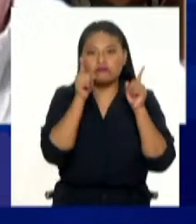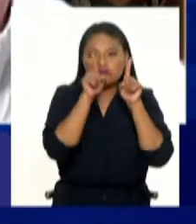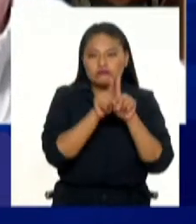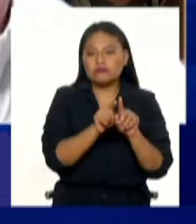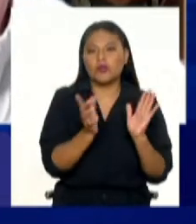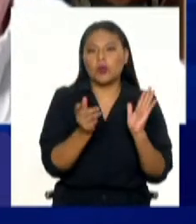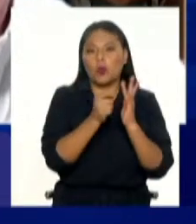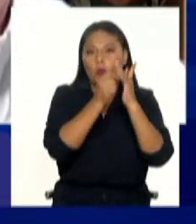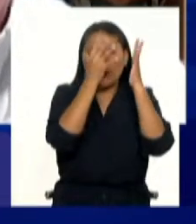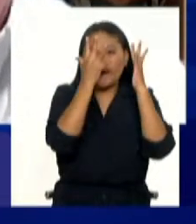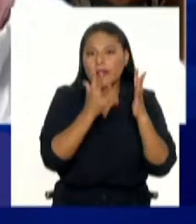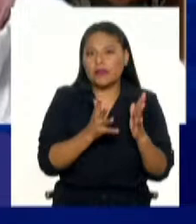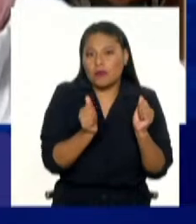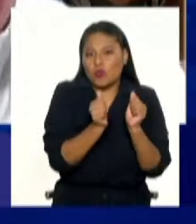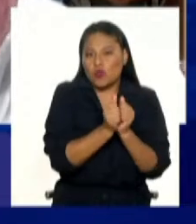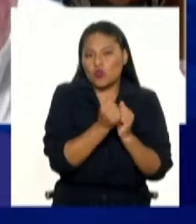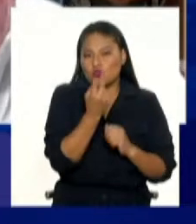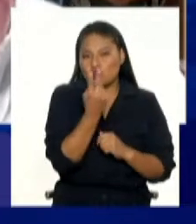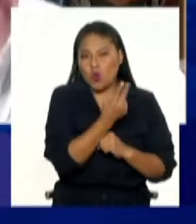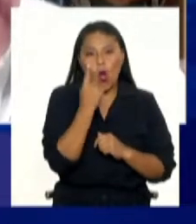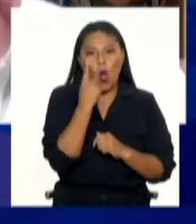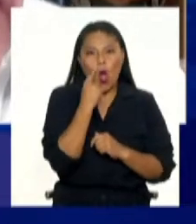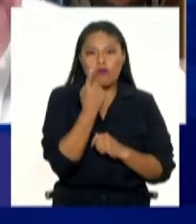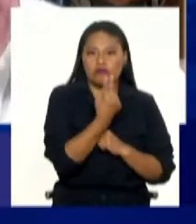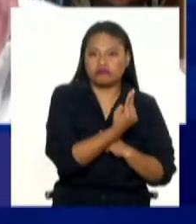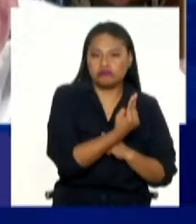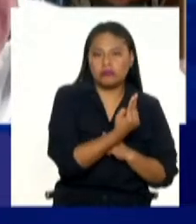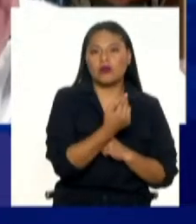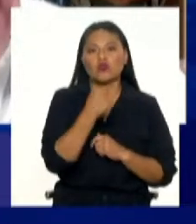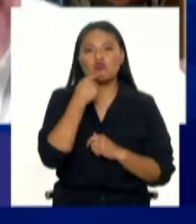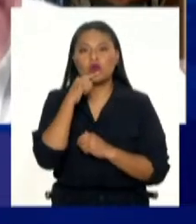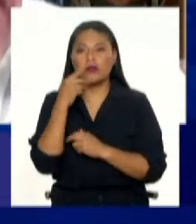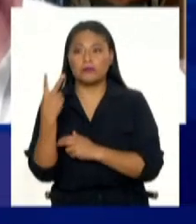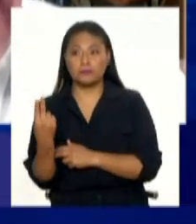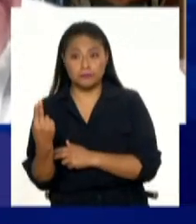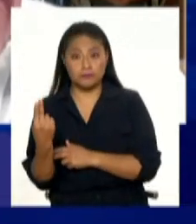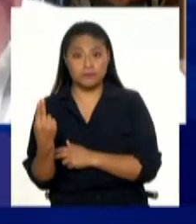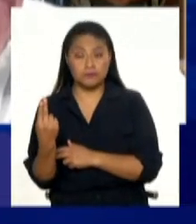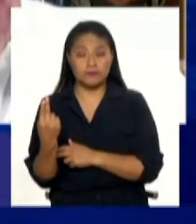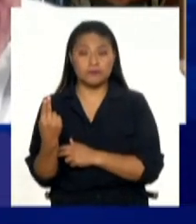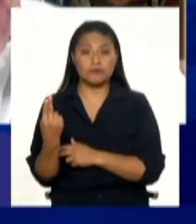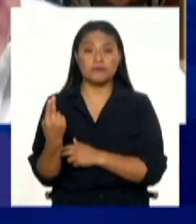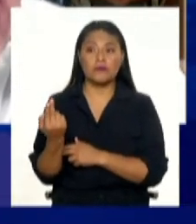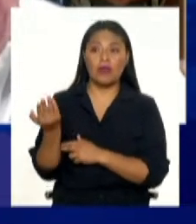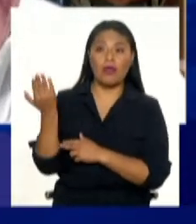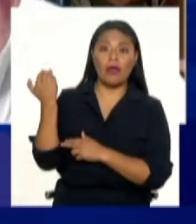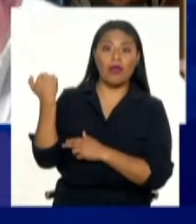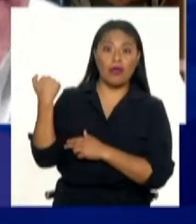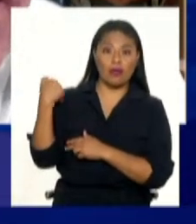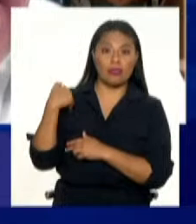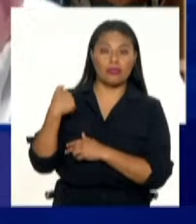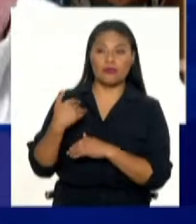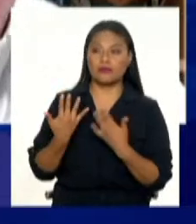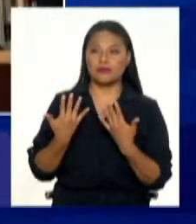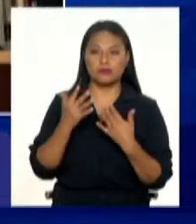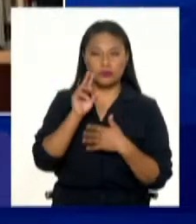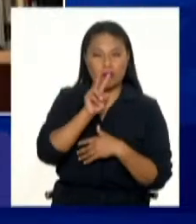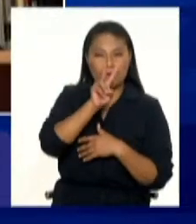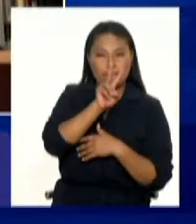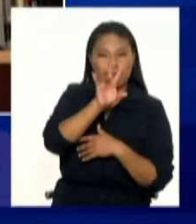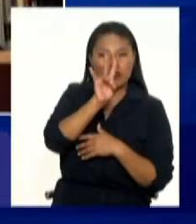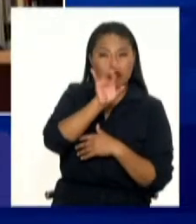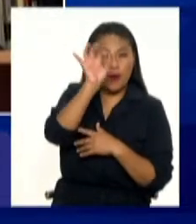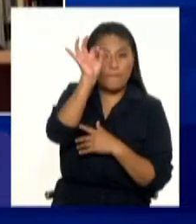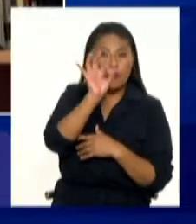un matrimonio bonitario. Según la encuesta que hicimos para Perú 21, solamente el 27